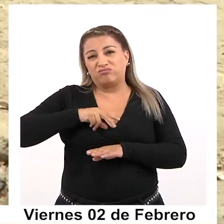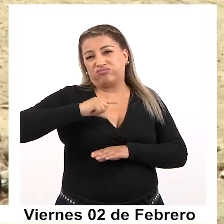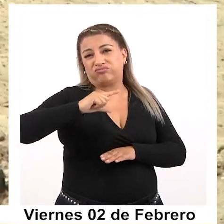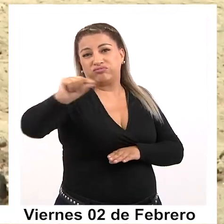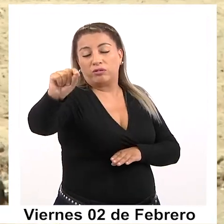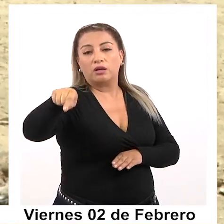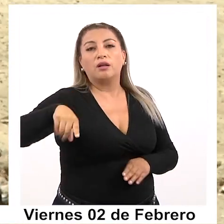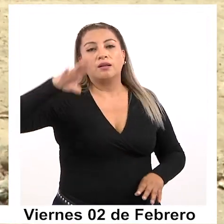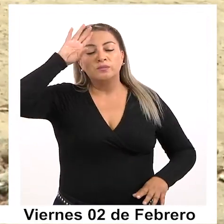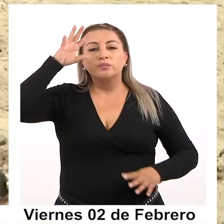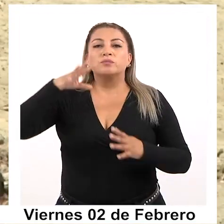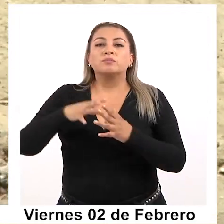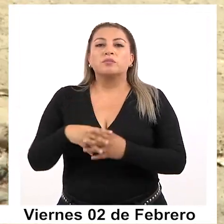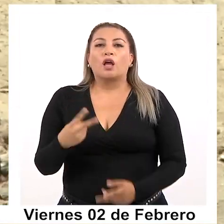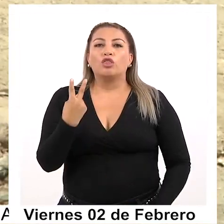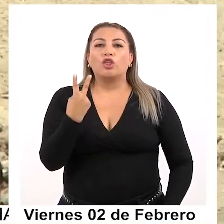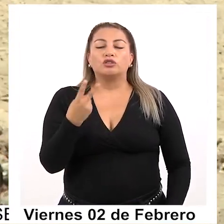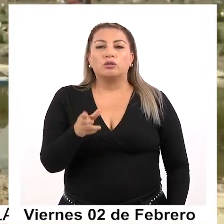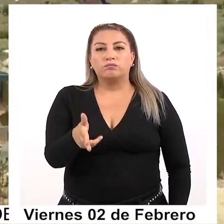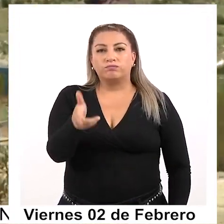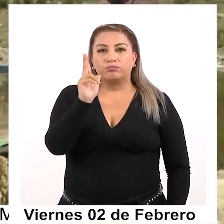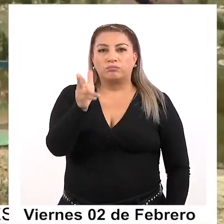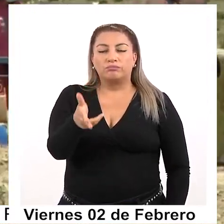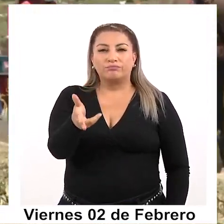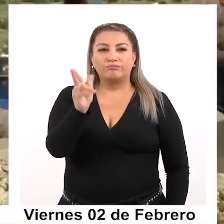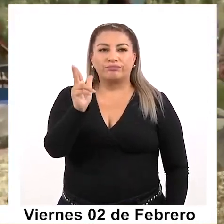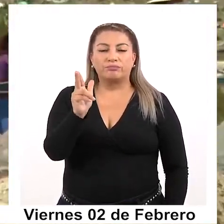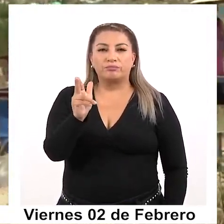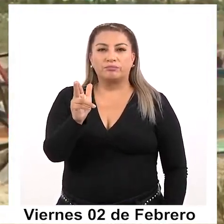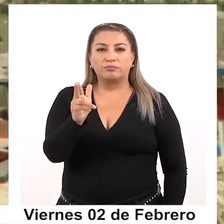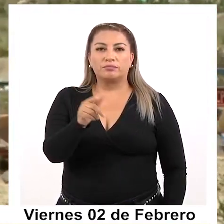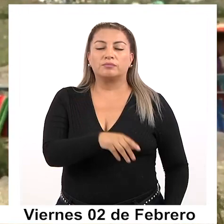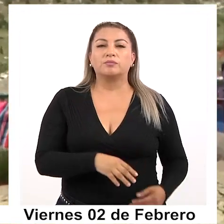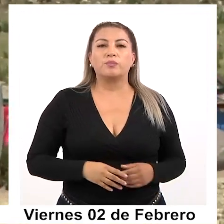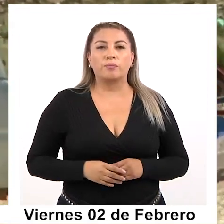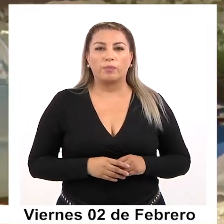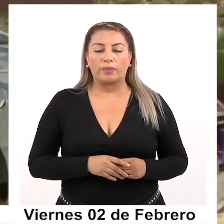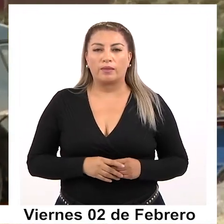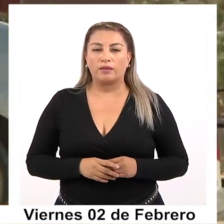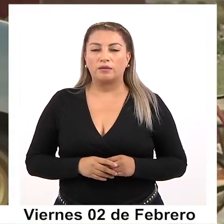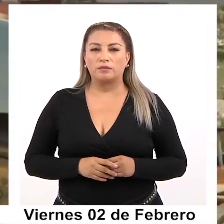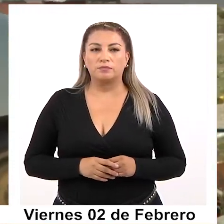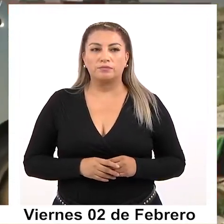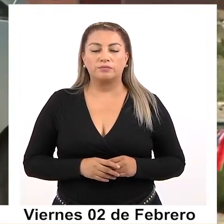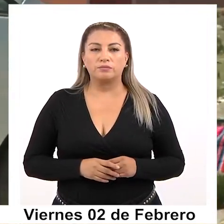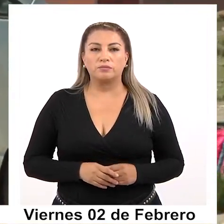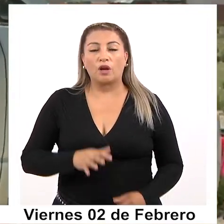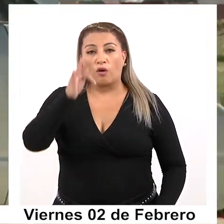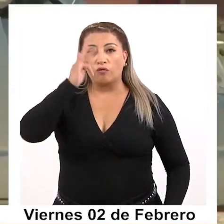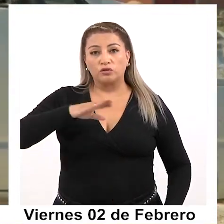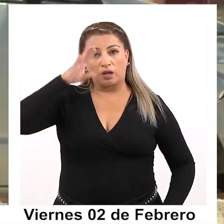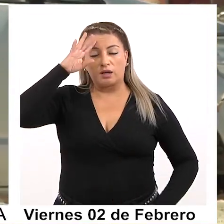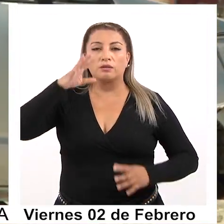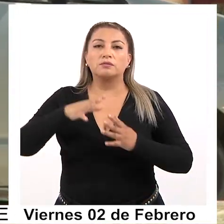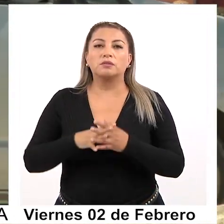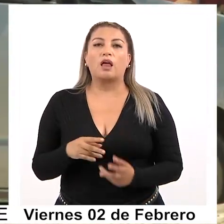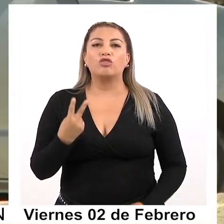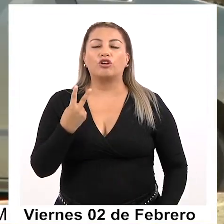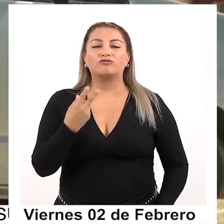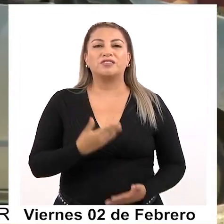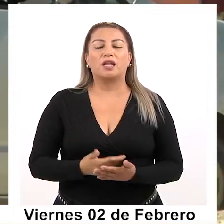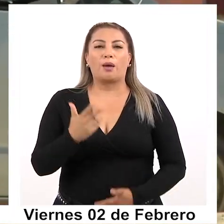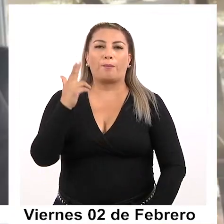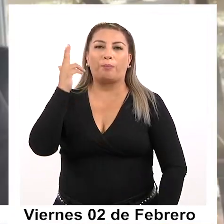ejército efectuó dos disparos con efecto disuasivo. Por lo que el personal del ejército efectuó dos